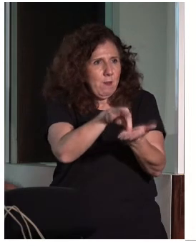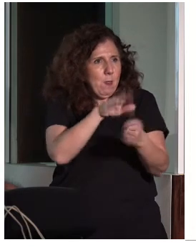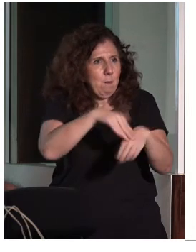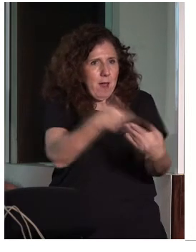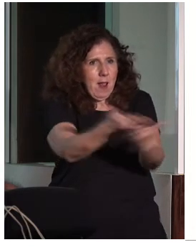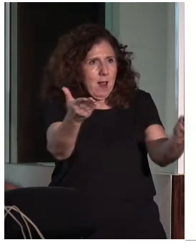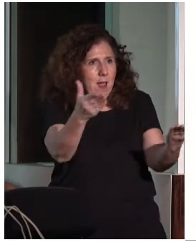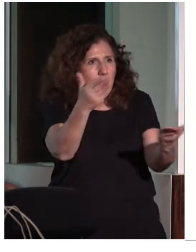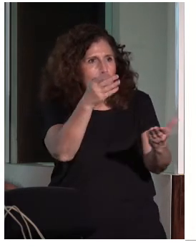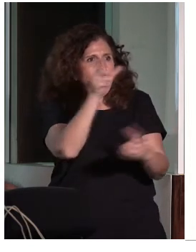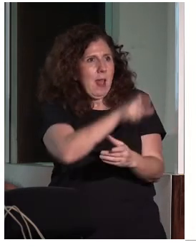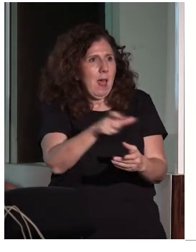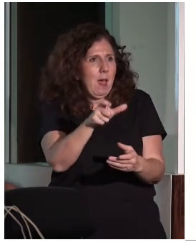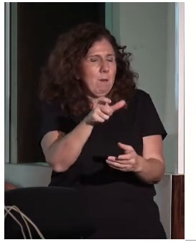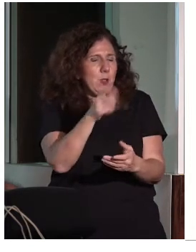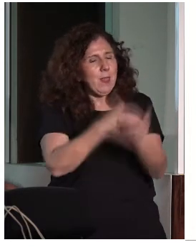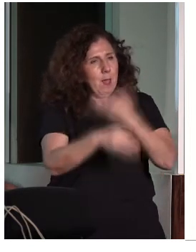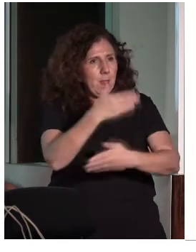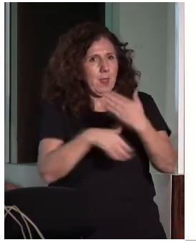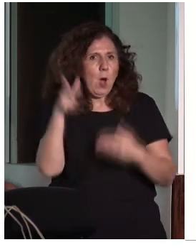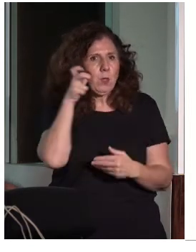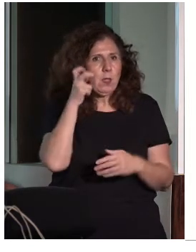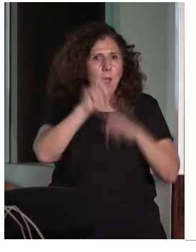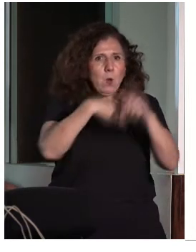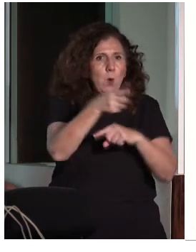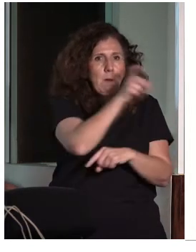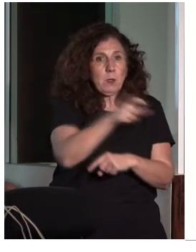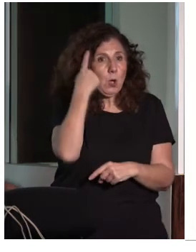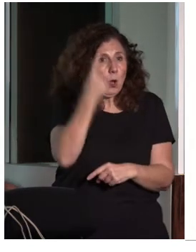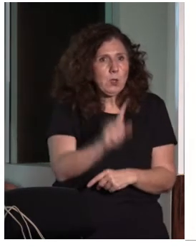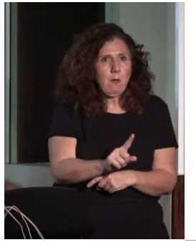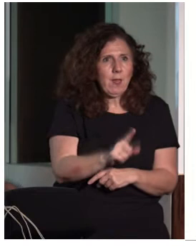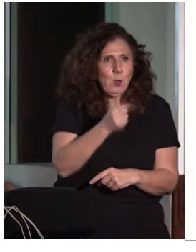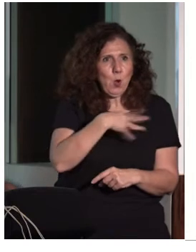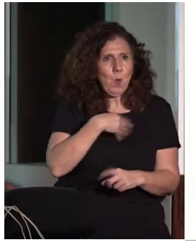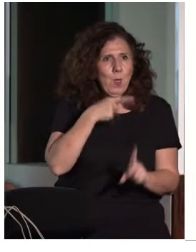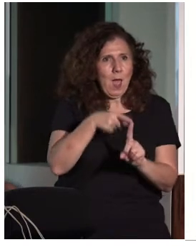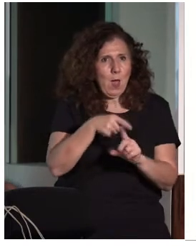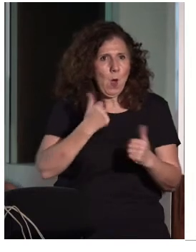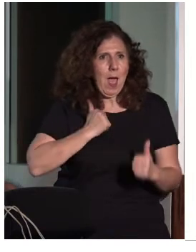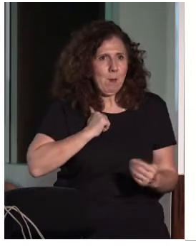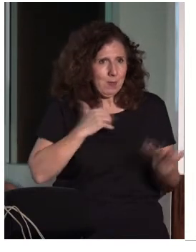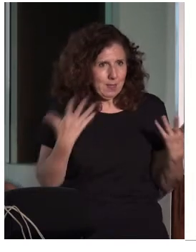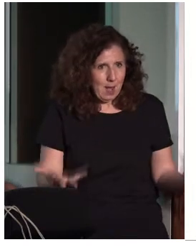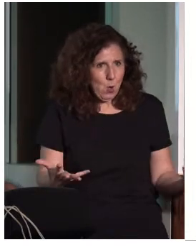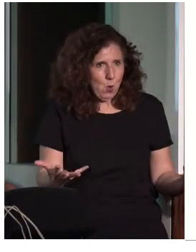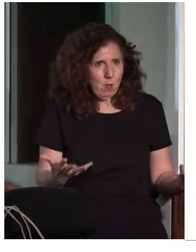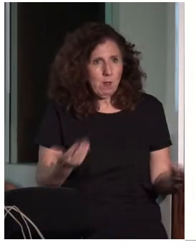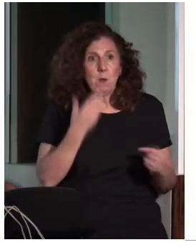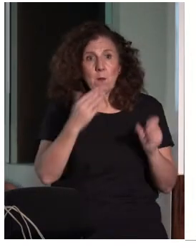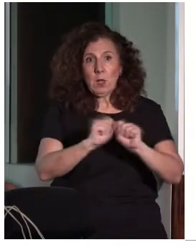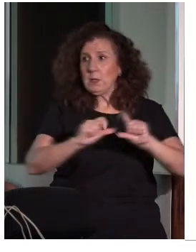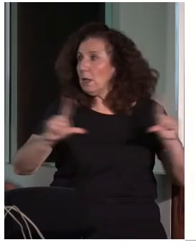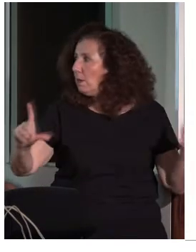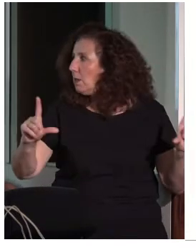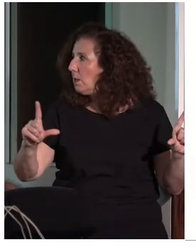entonces, cuando llegamos a un museo…, pues, el símbolo de la oreja con la T te indica que existe un bucle magnético. La tele con las